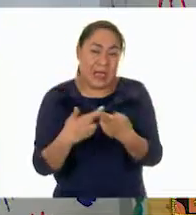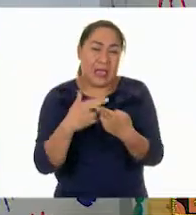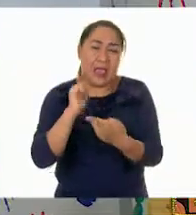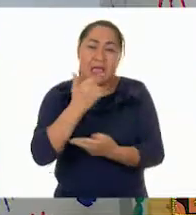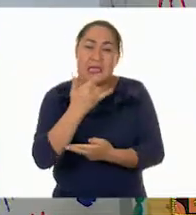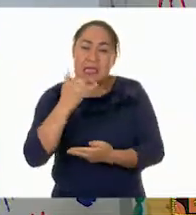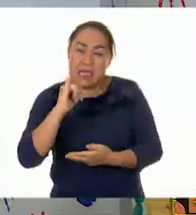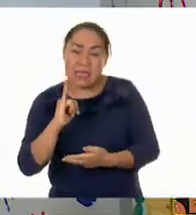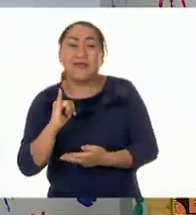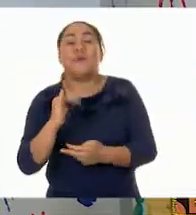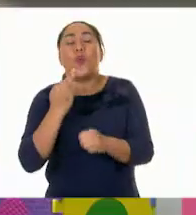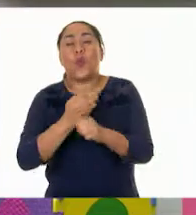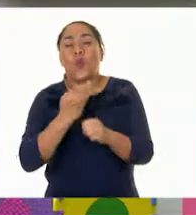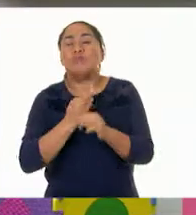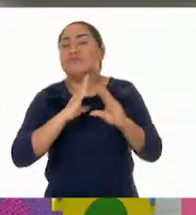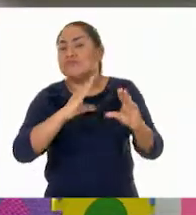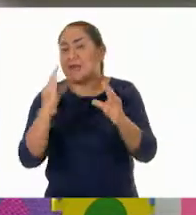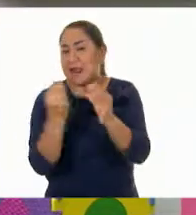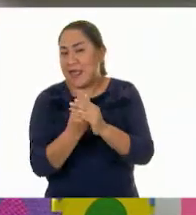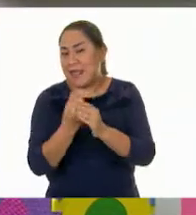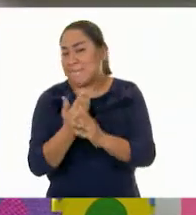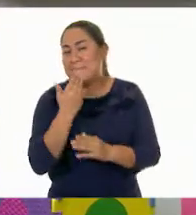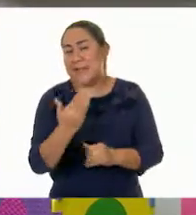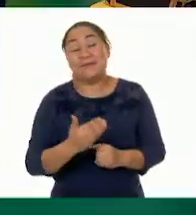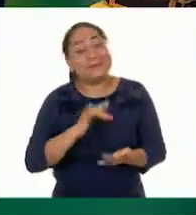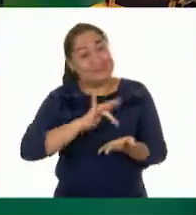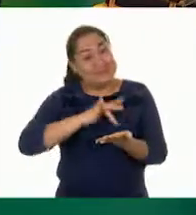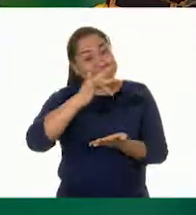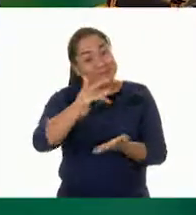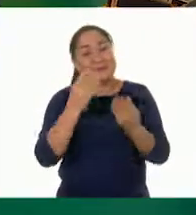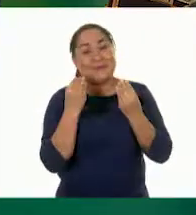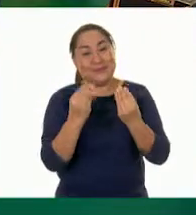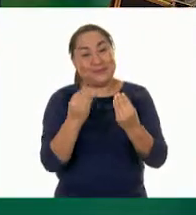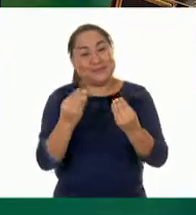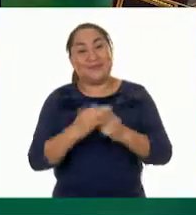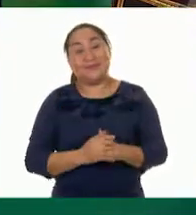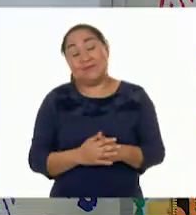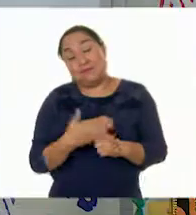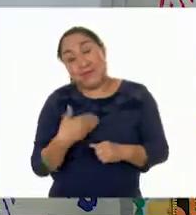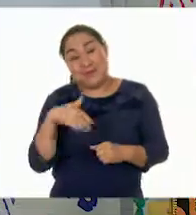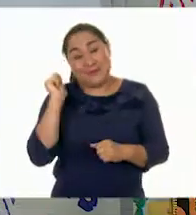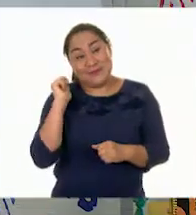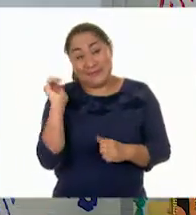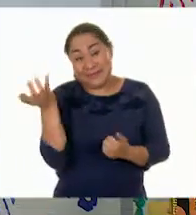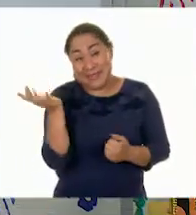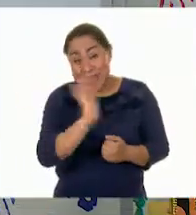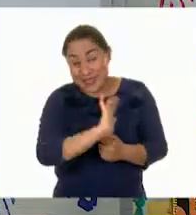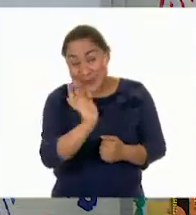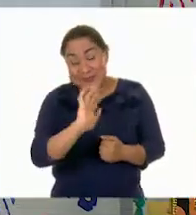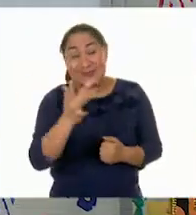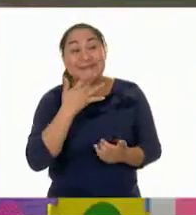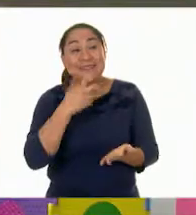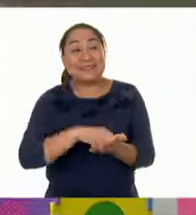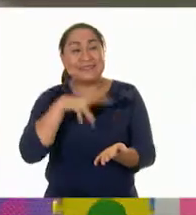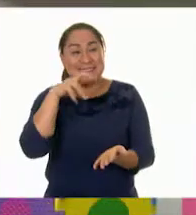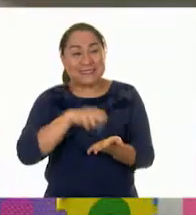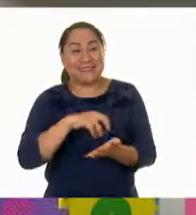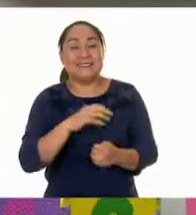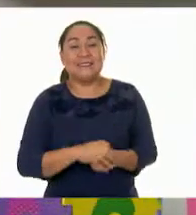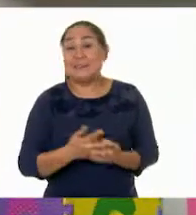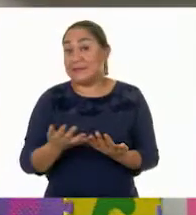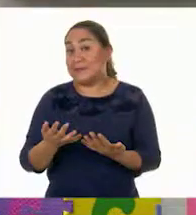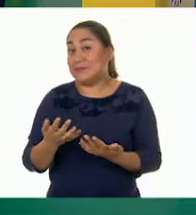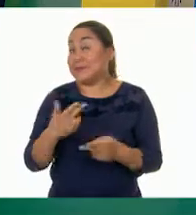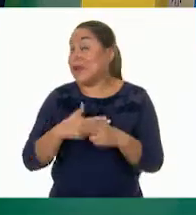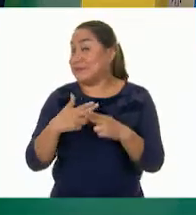por todo lo que nos has compartido. Muchas gracias. Y bueno, nos tenemos que ir. Adiós, Rana Lucía. Adiós. Bueno,